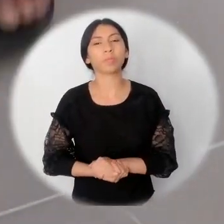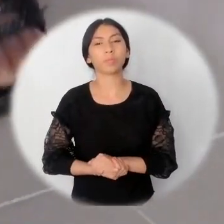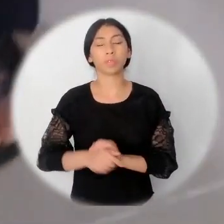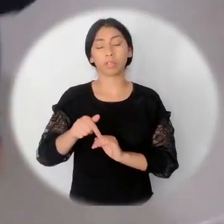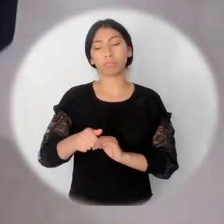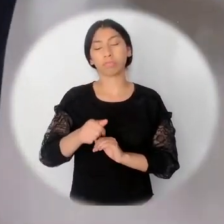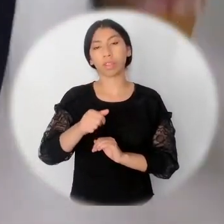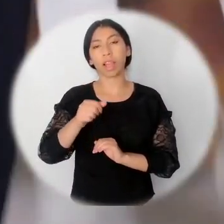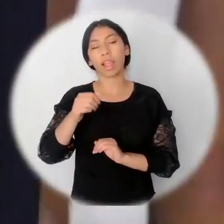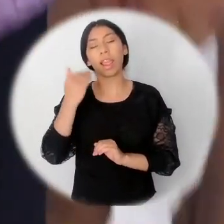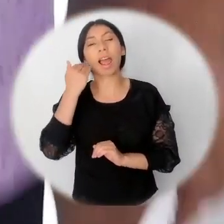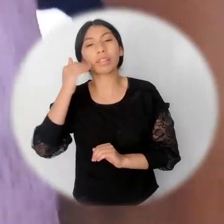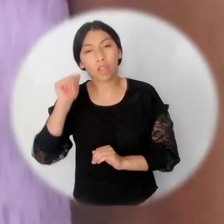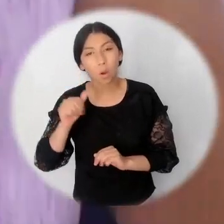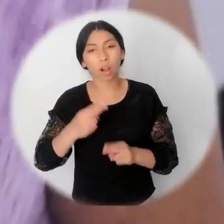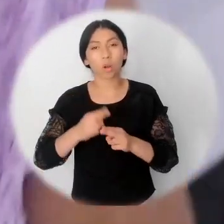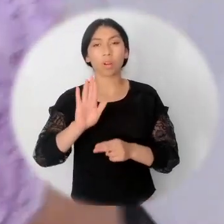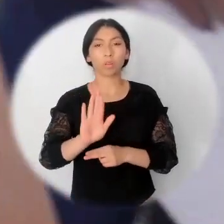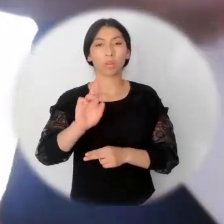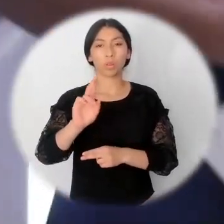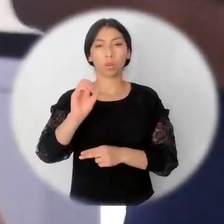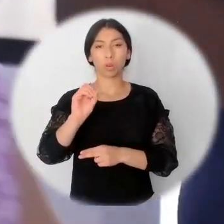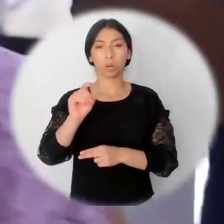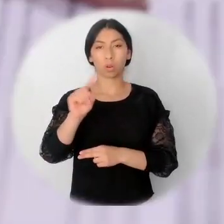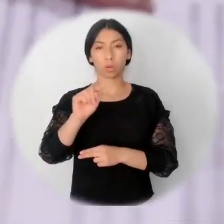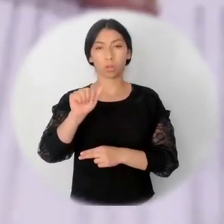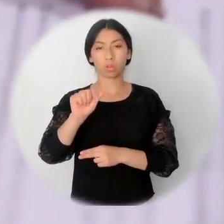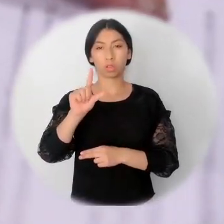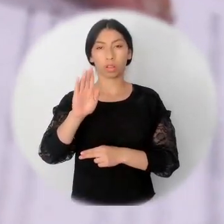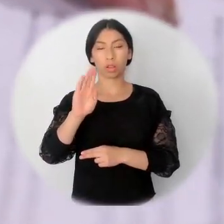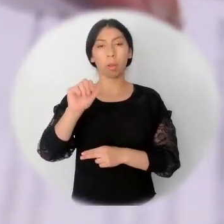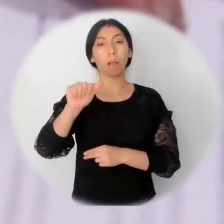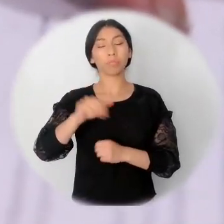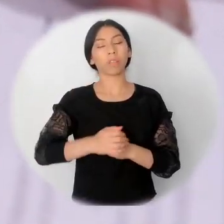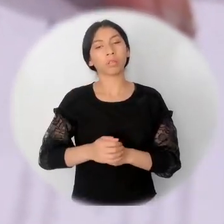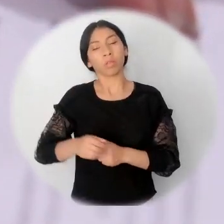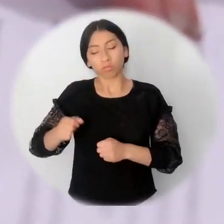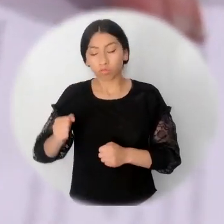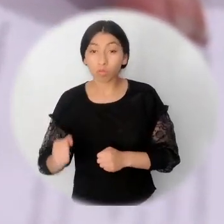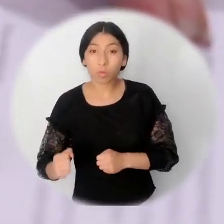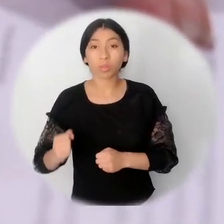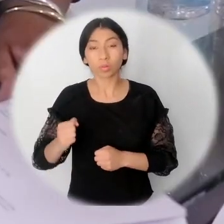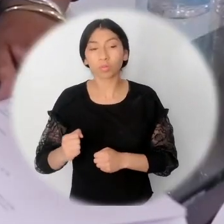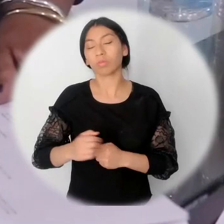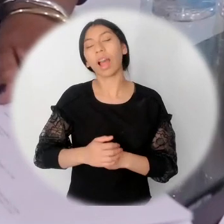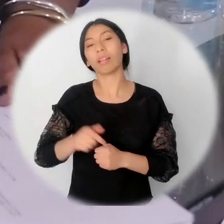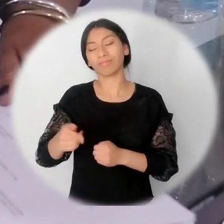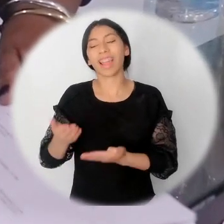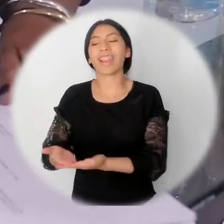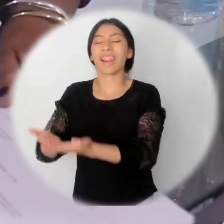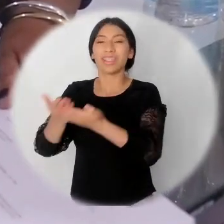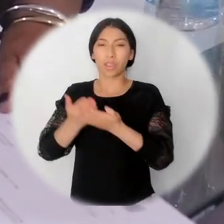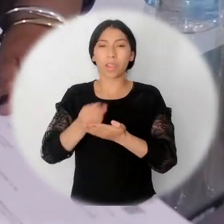Apoyada en su bastón, Rosalba A. Bermúdez de Murcia, llegó hasta la sede administrativa de la Unidad para las Víctimas en Ibagué para recibir la indemnización